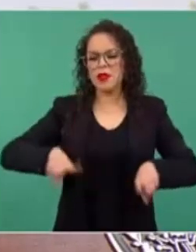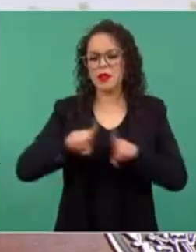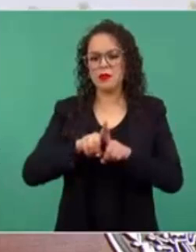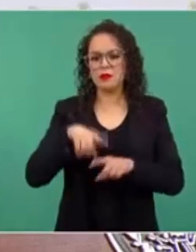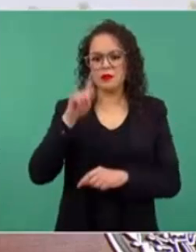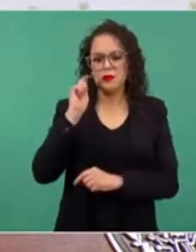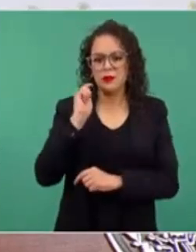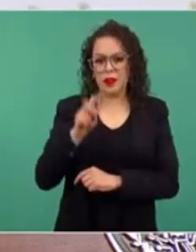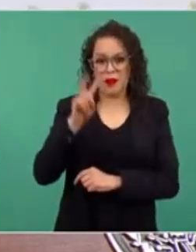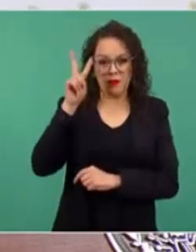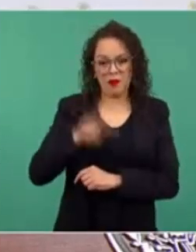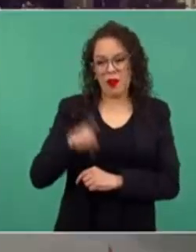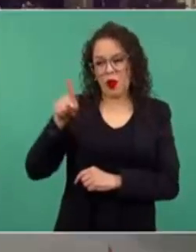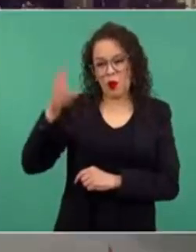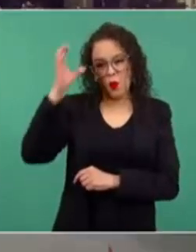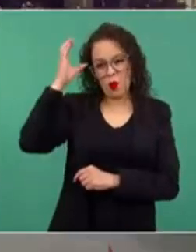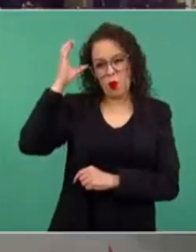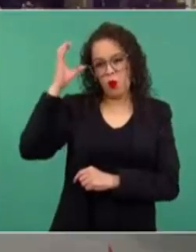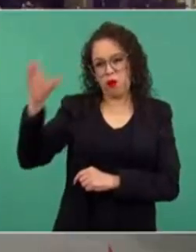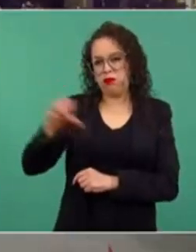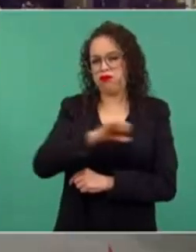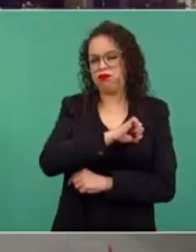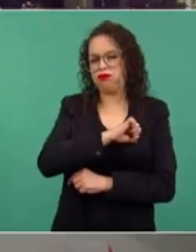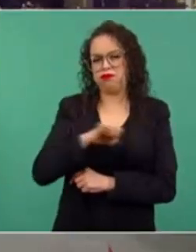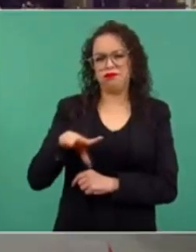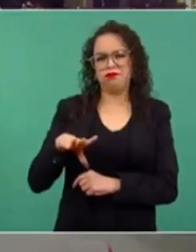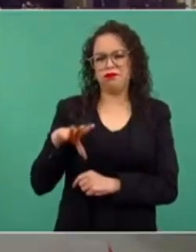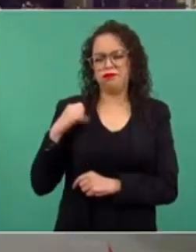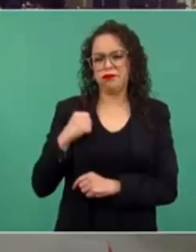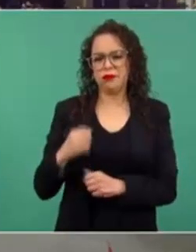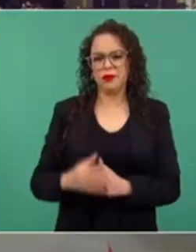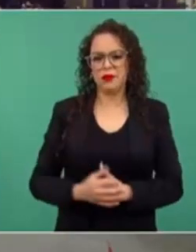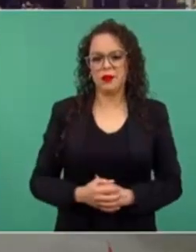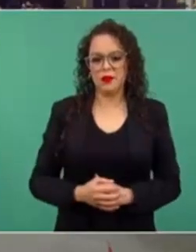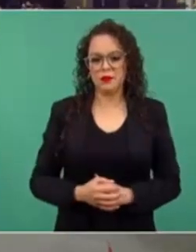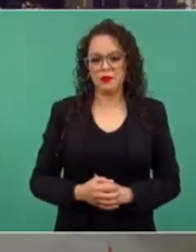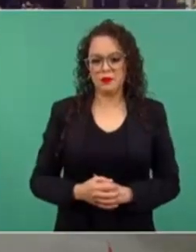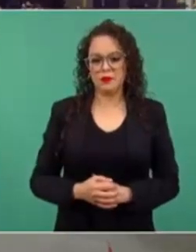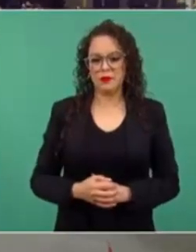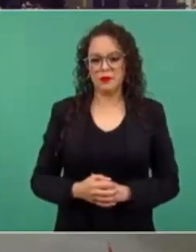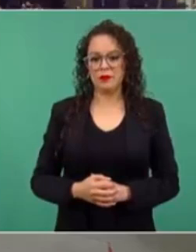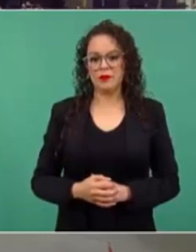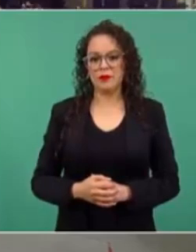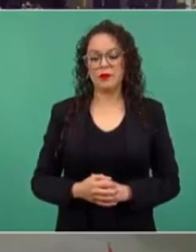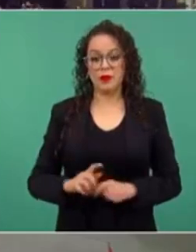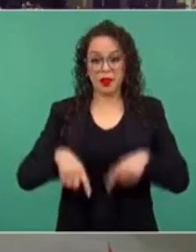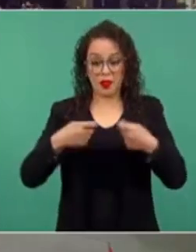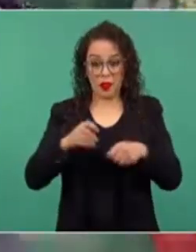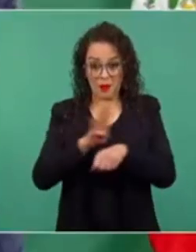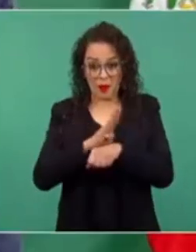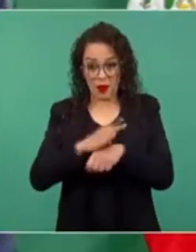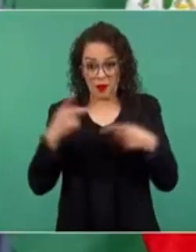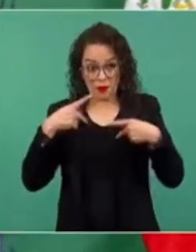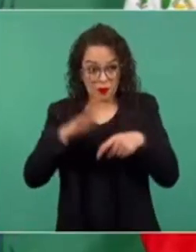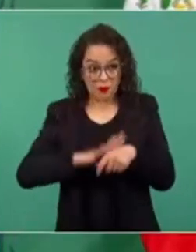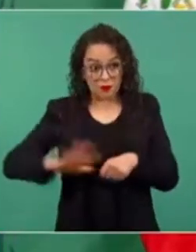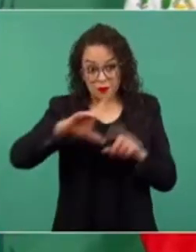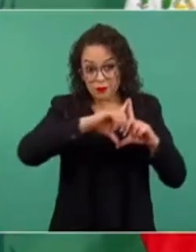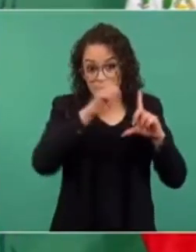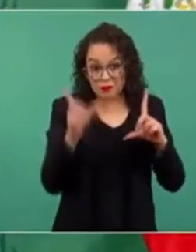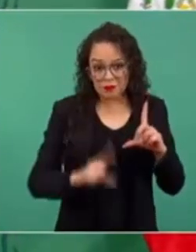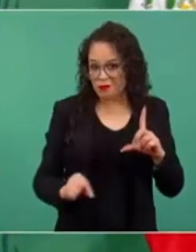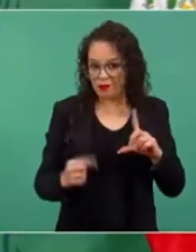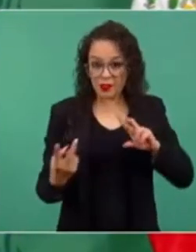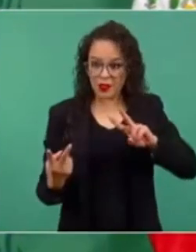perversa, contraria al interés nacional, empiezan a dejar en el